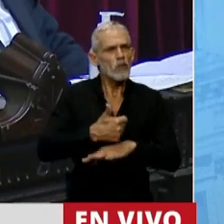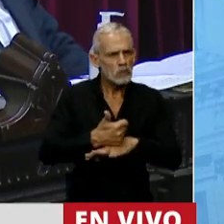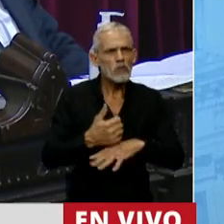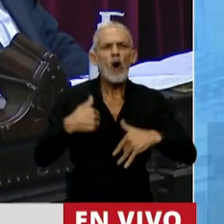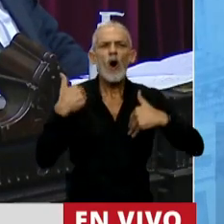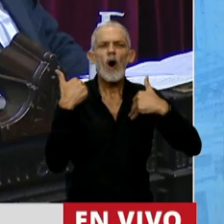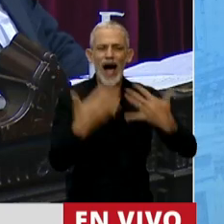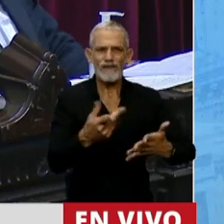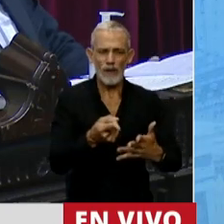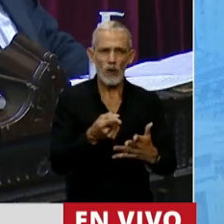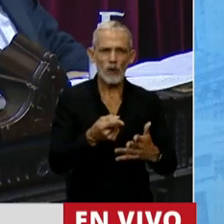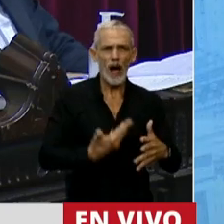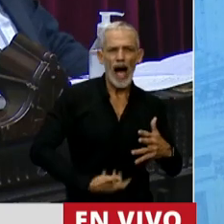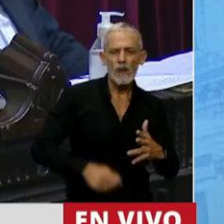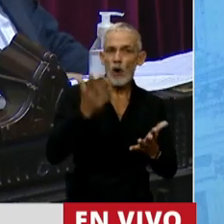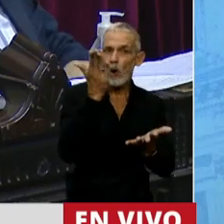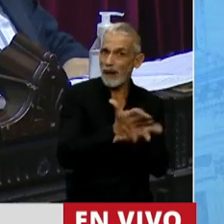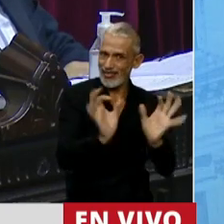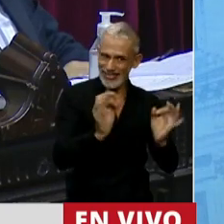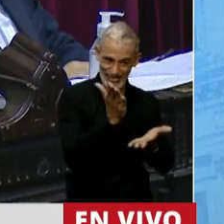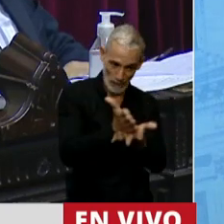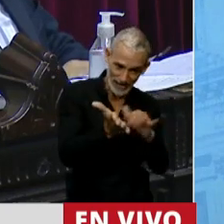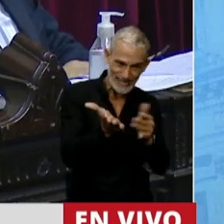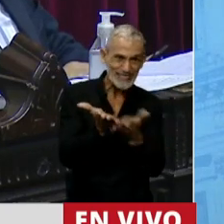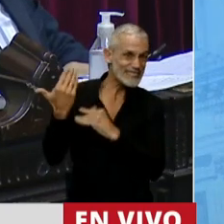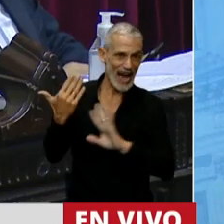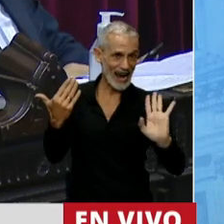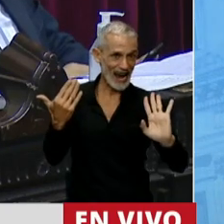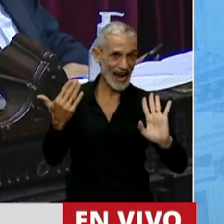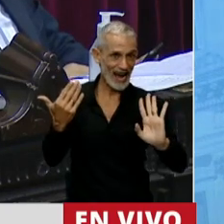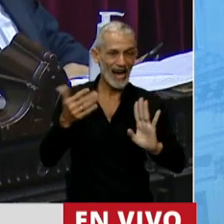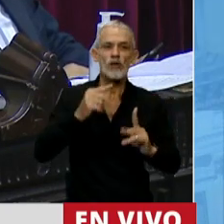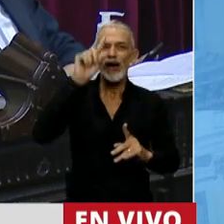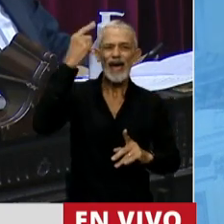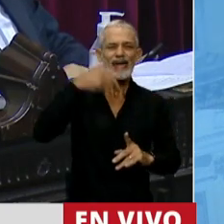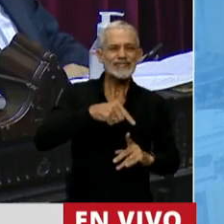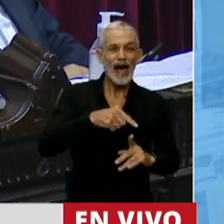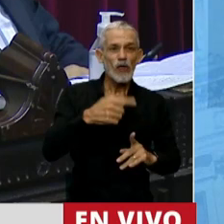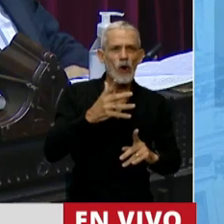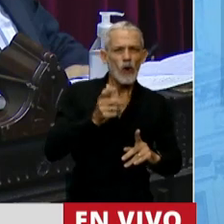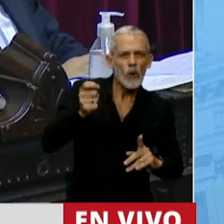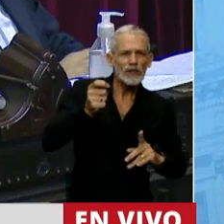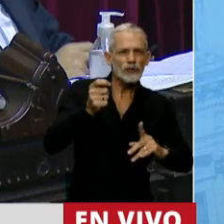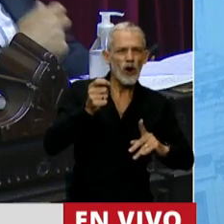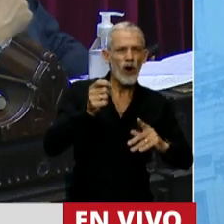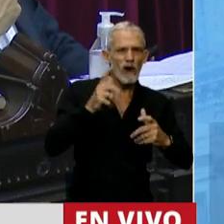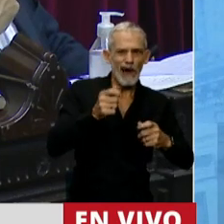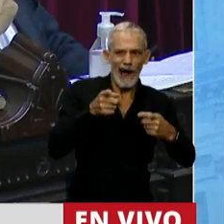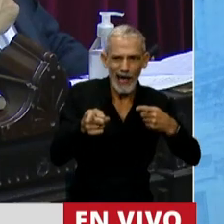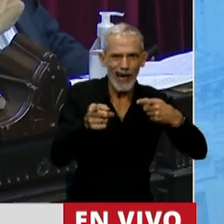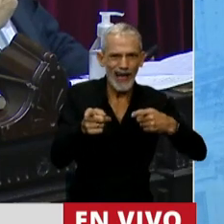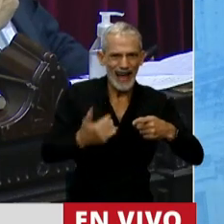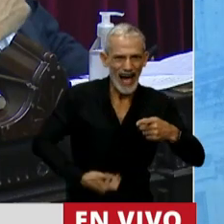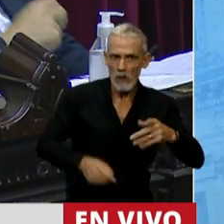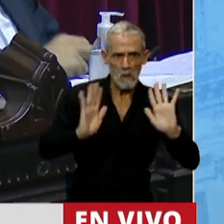estoy a favor de la despenalización, pero entendiendo como despenalización el sacar el Estado de encima de la mujer y